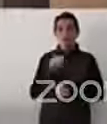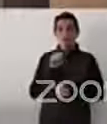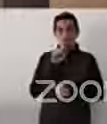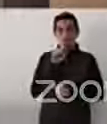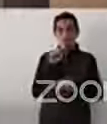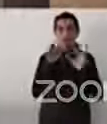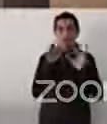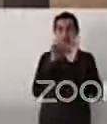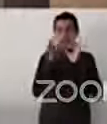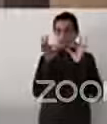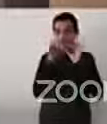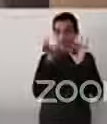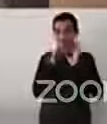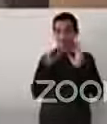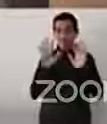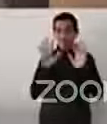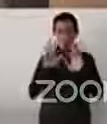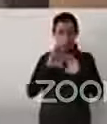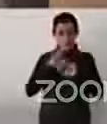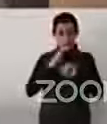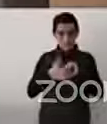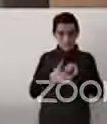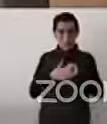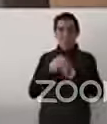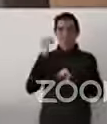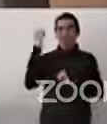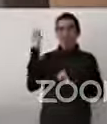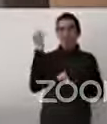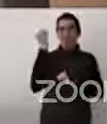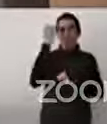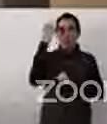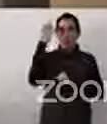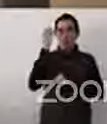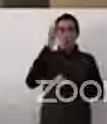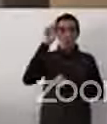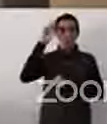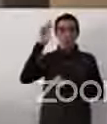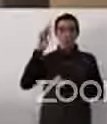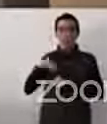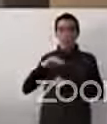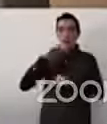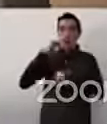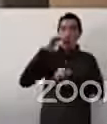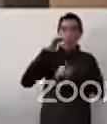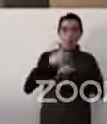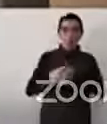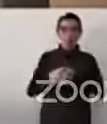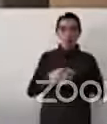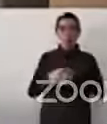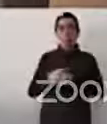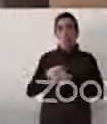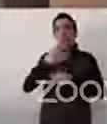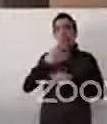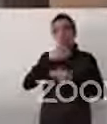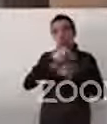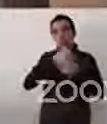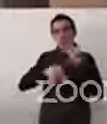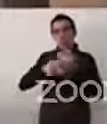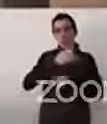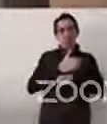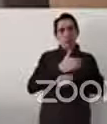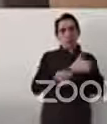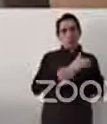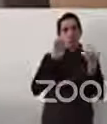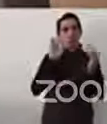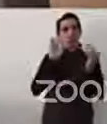de la conferencia magistral a todas ustedes muchas gracias por acompañarnos ahora procederemos a